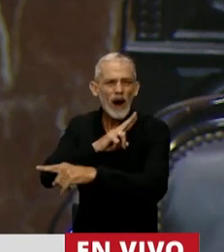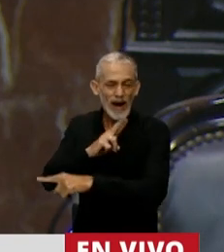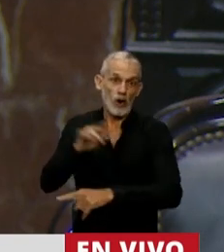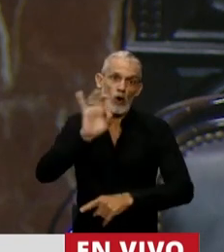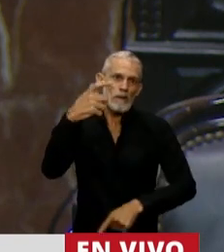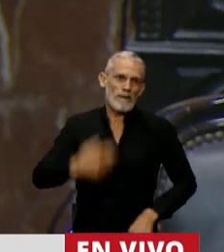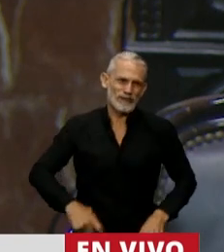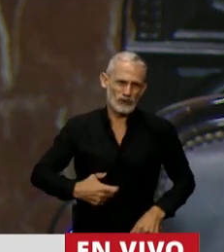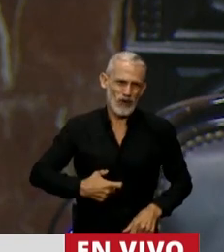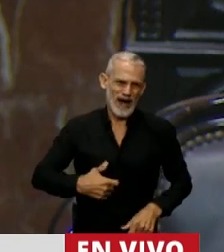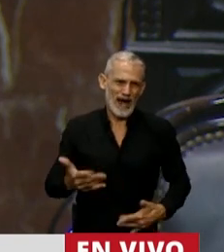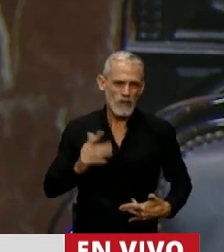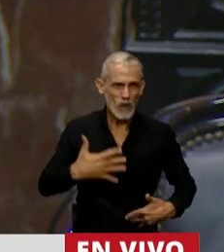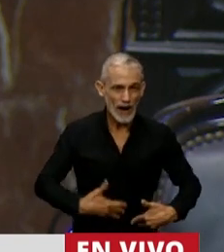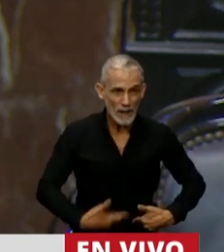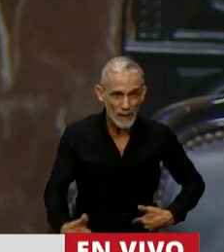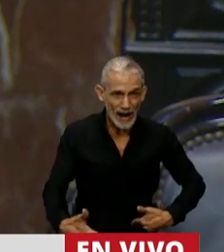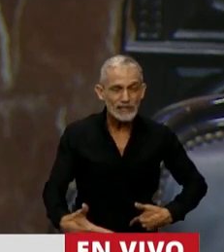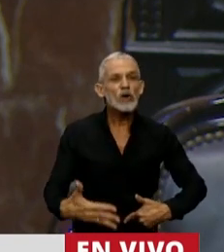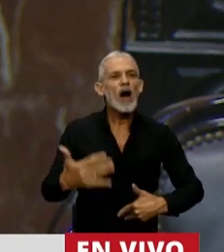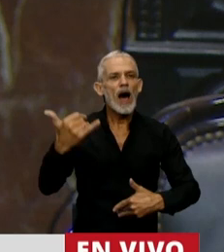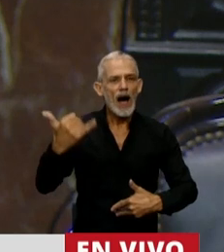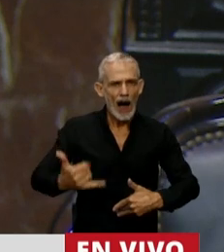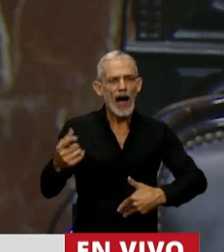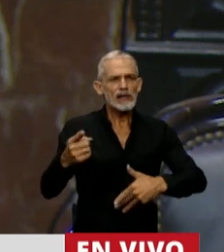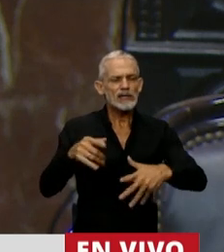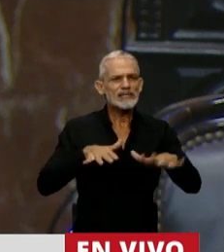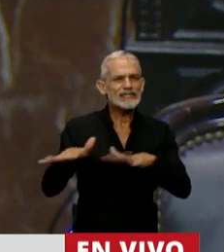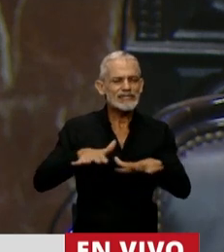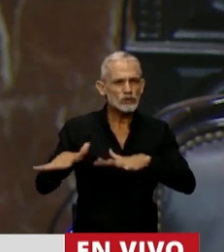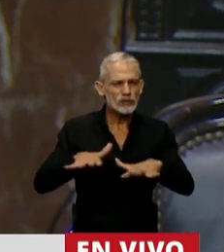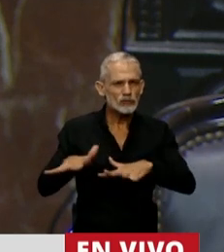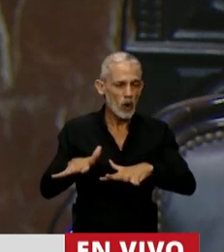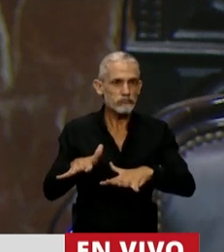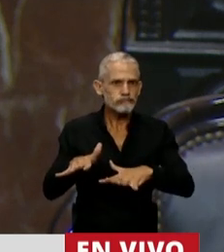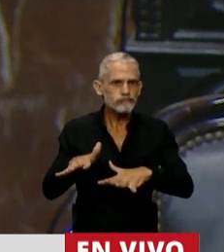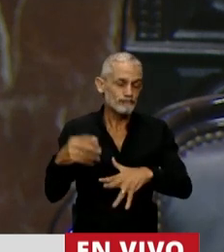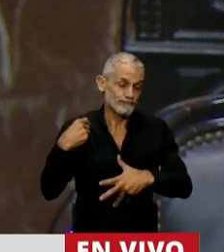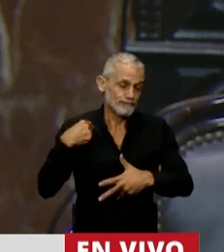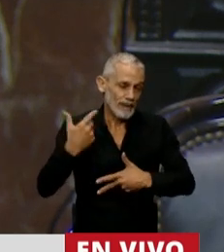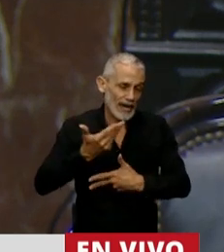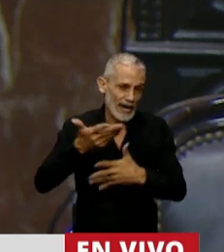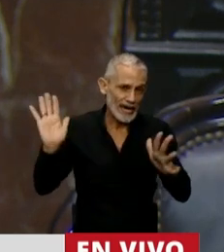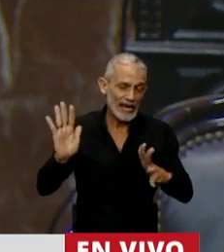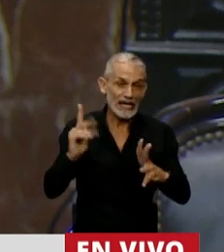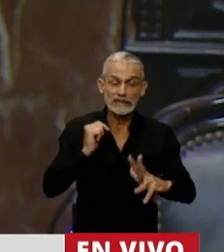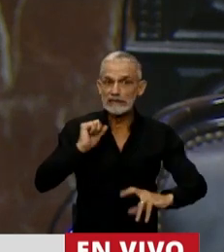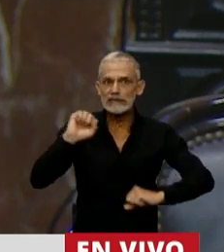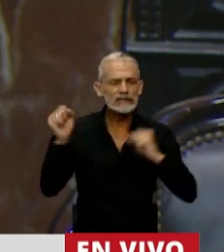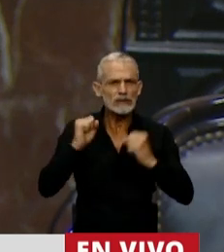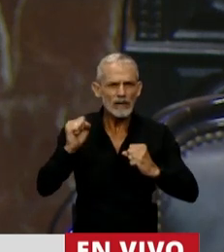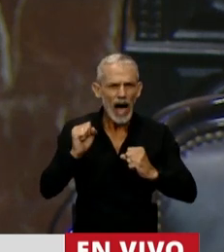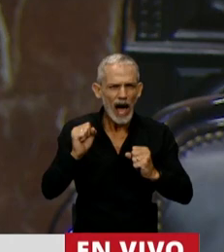personas con capacidad de gestar se ven en una situación en general desesperante.